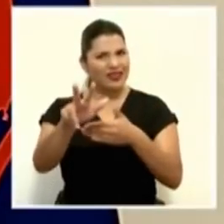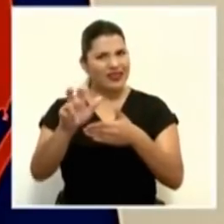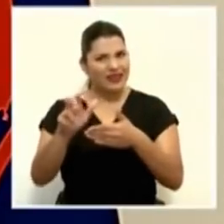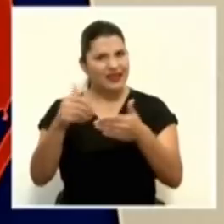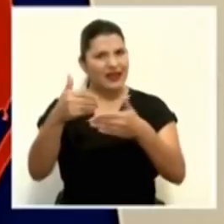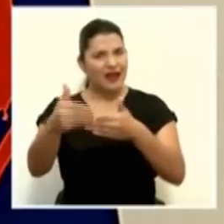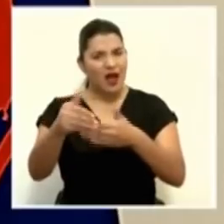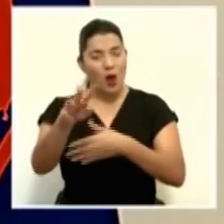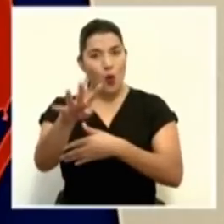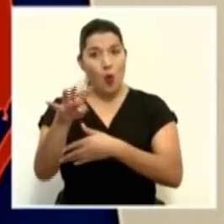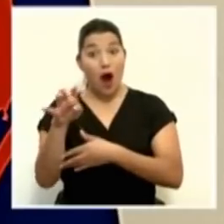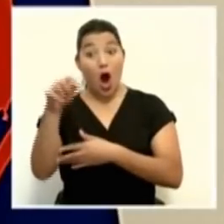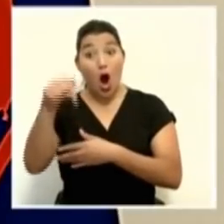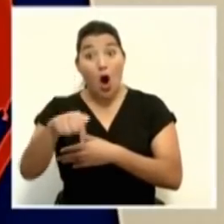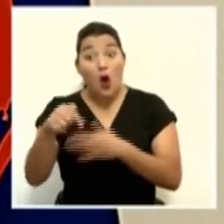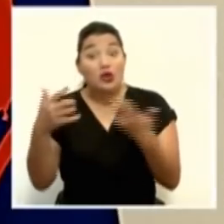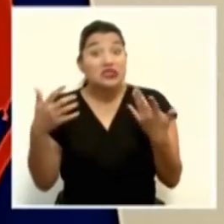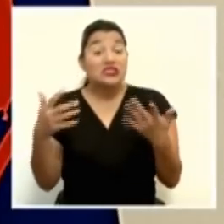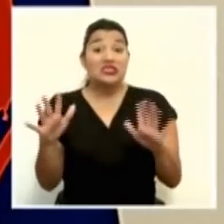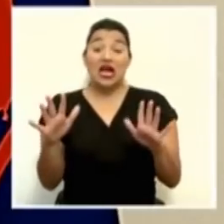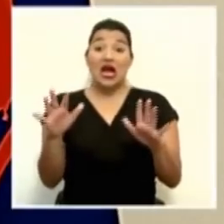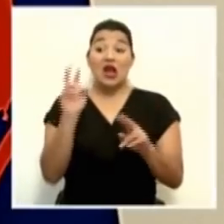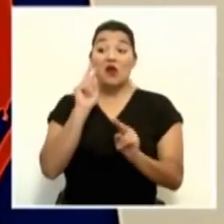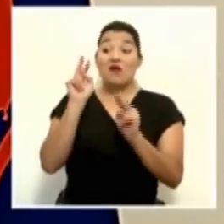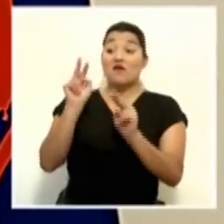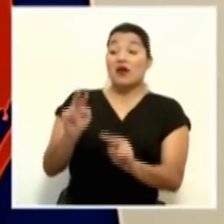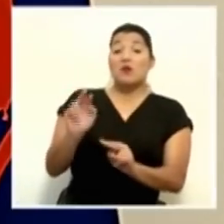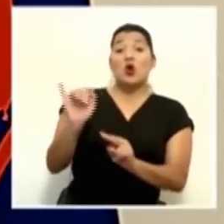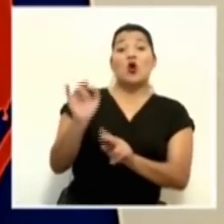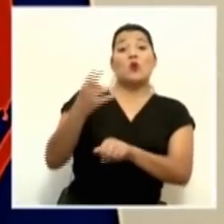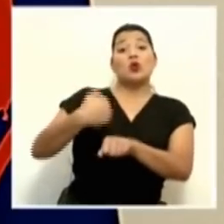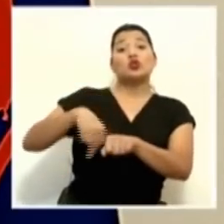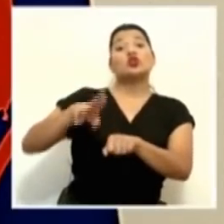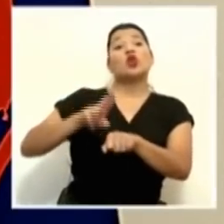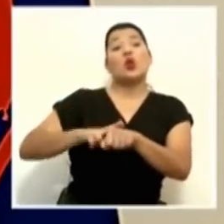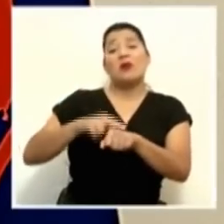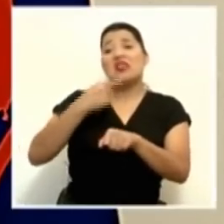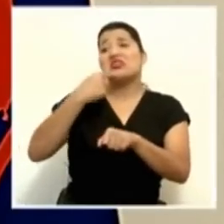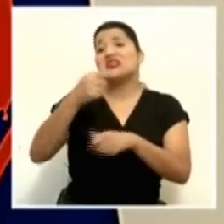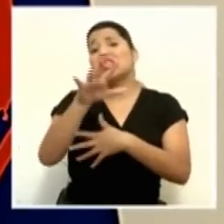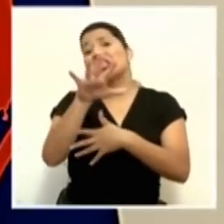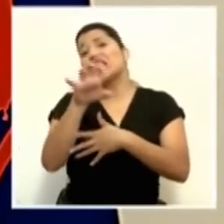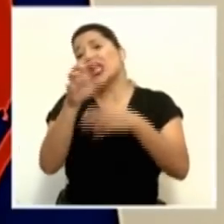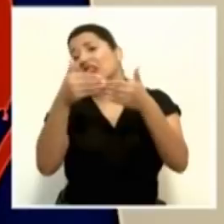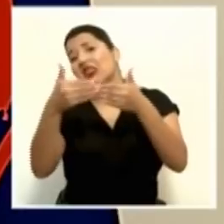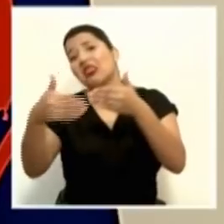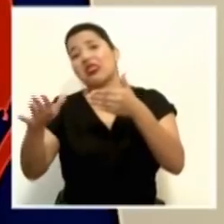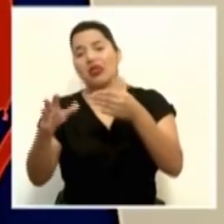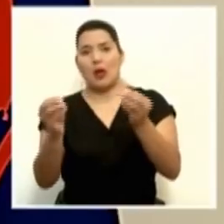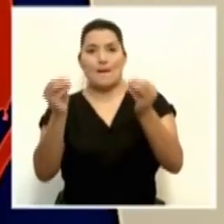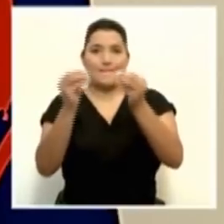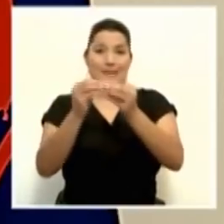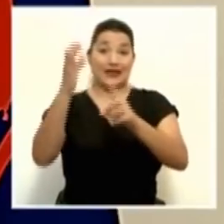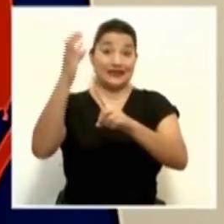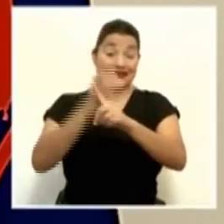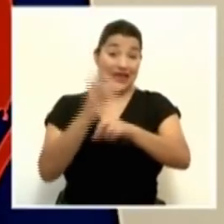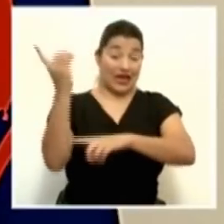400. Y hoy ya se volvió una rutina estar reportando más de 500 pacientes